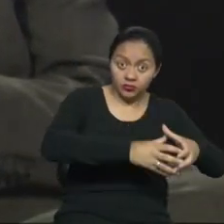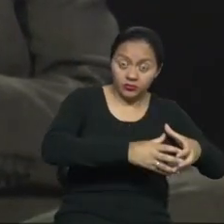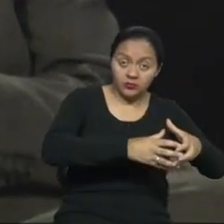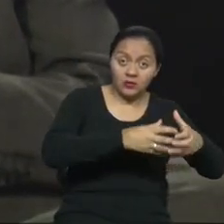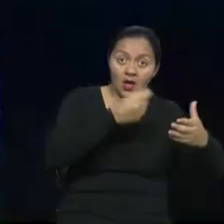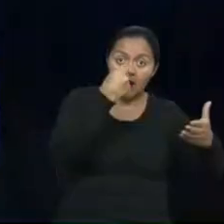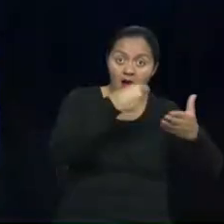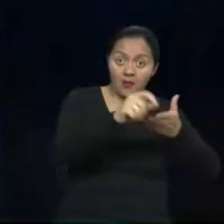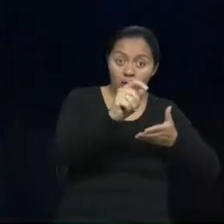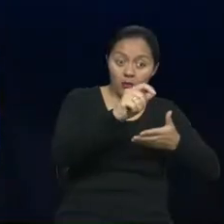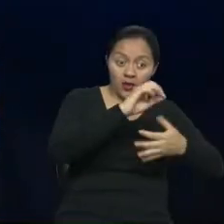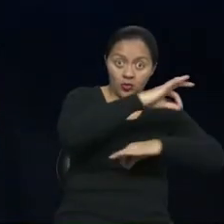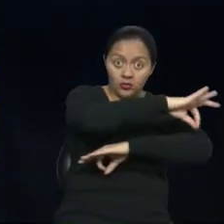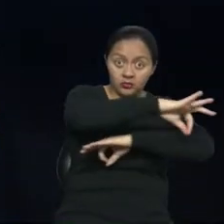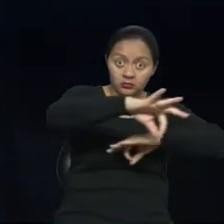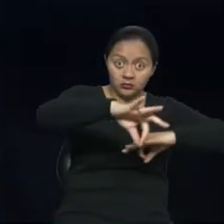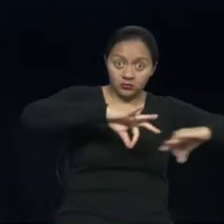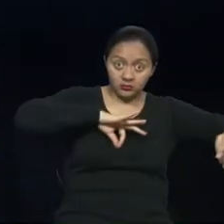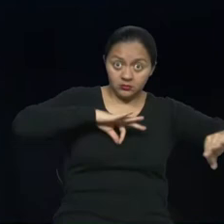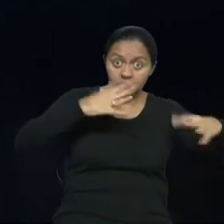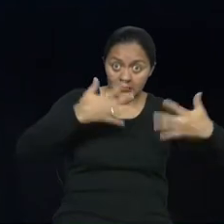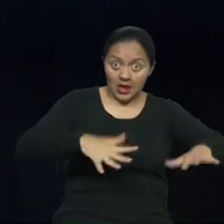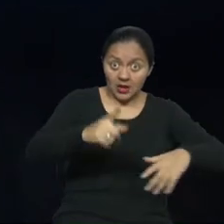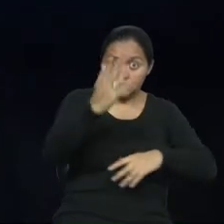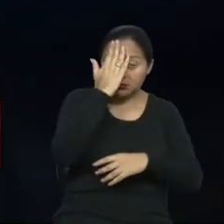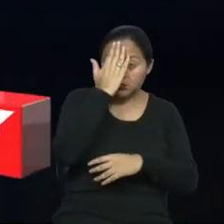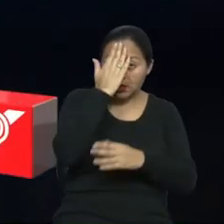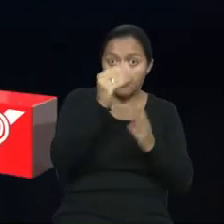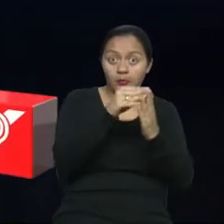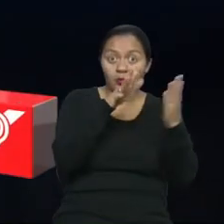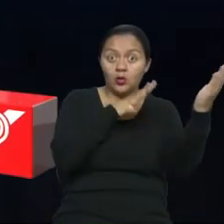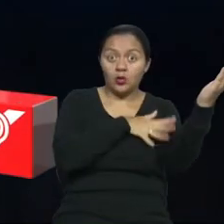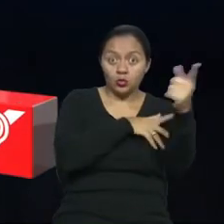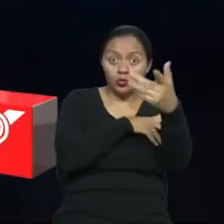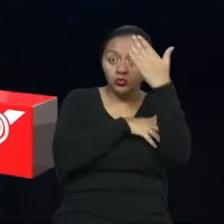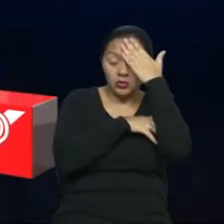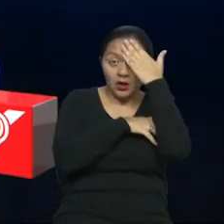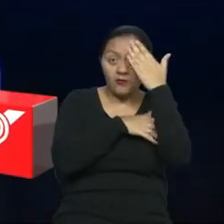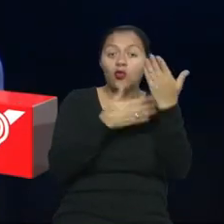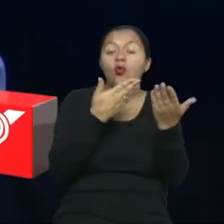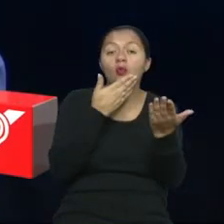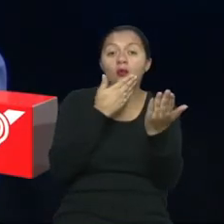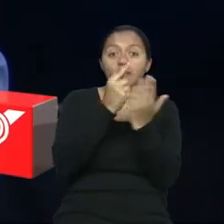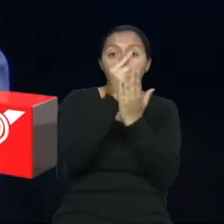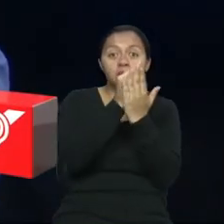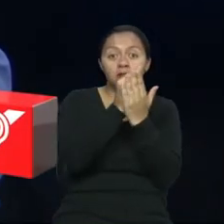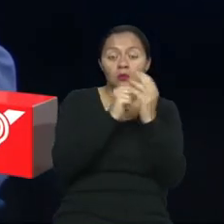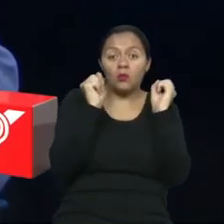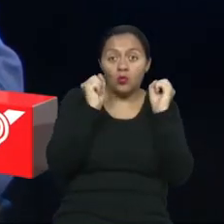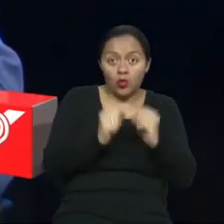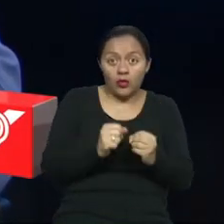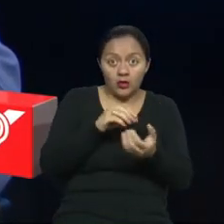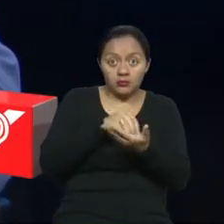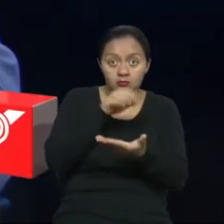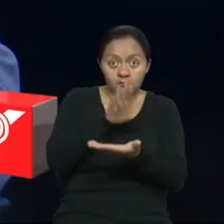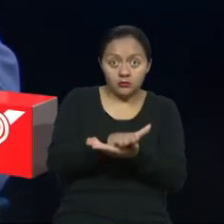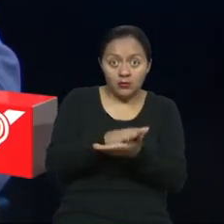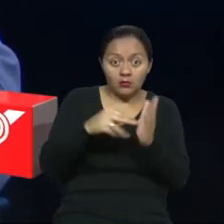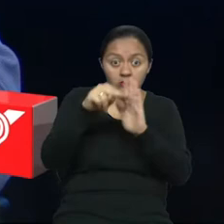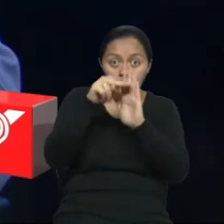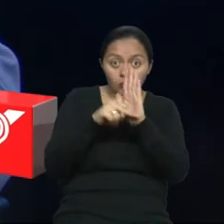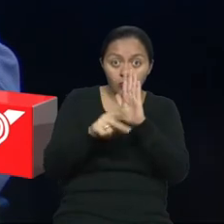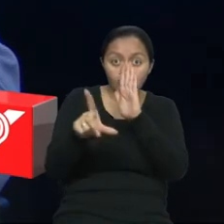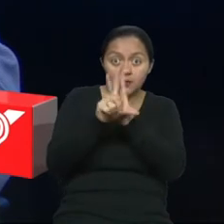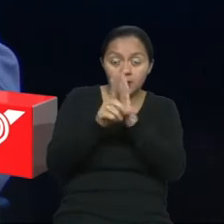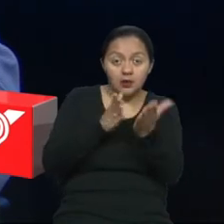de planos, deberían conocer para que todo proyecto vaya con un diseño que permita la aplicación de las normas